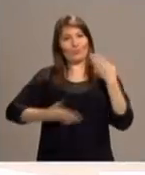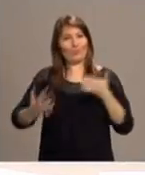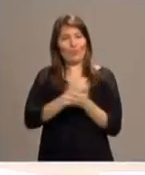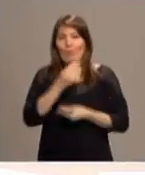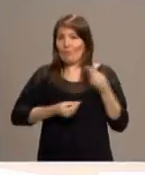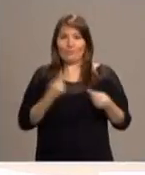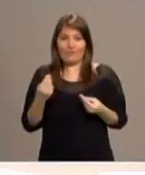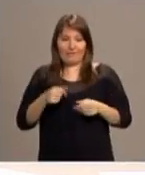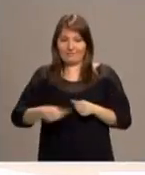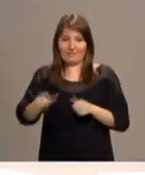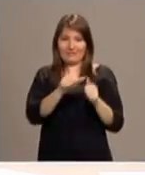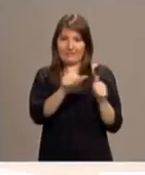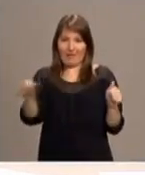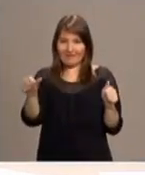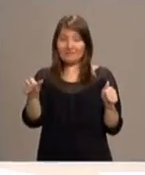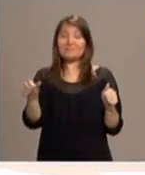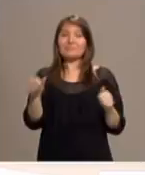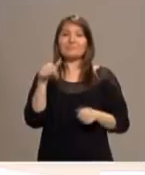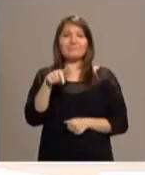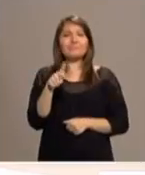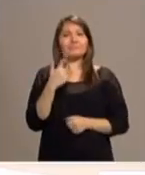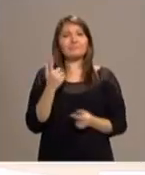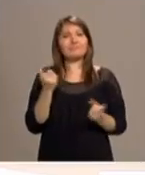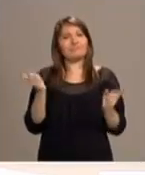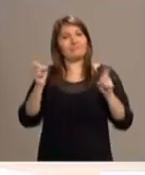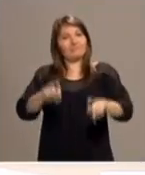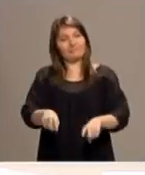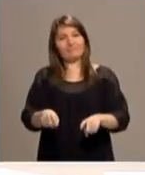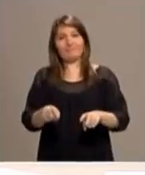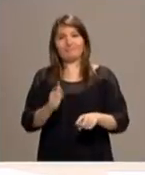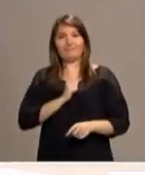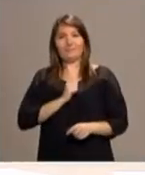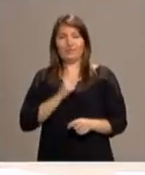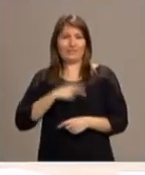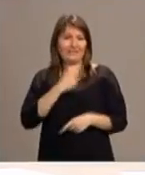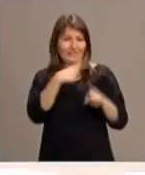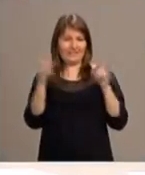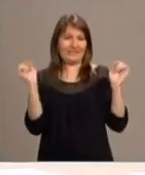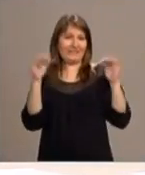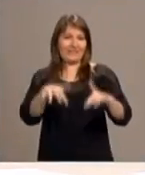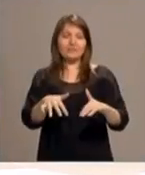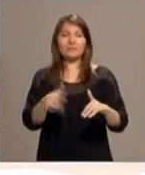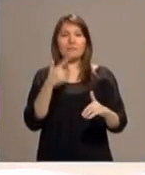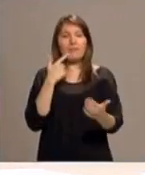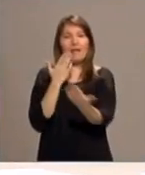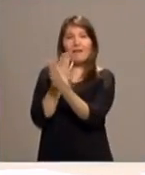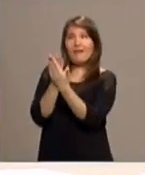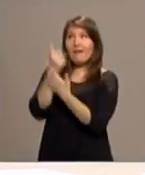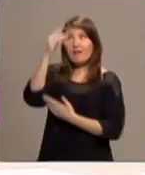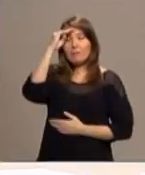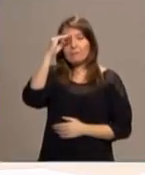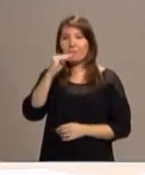todos a lo largo de esta semana. Y es una cita que nos damos los cristianos para pedir al Padre